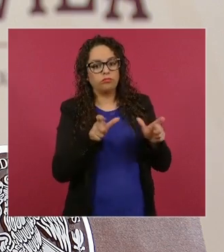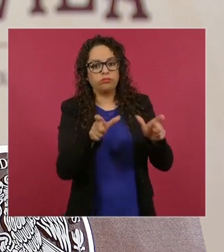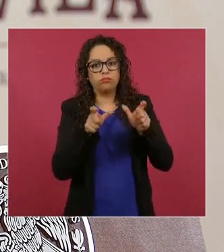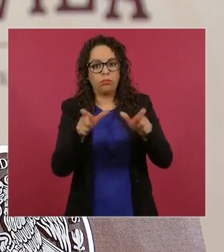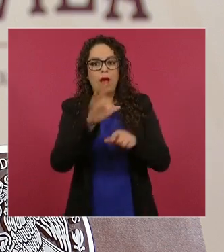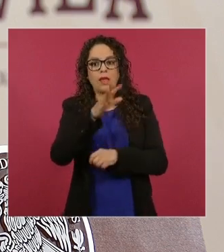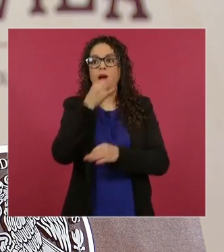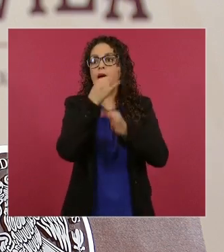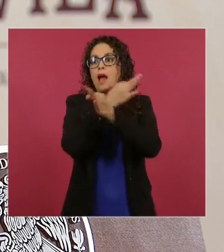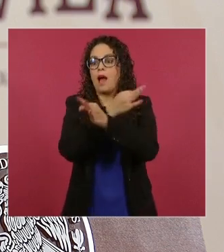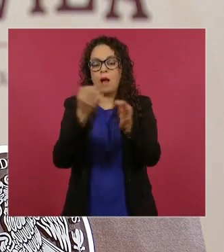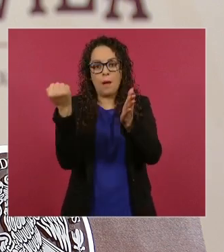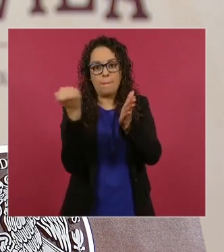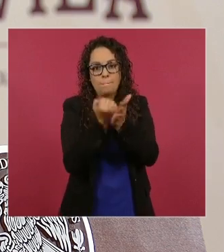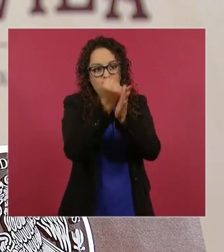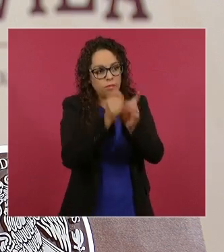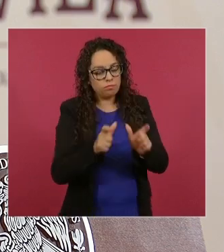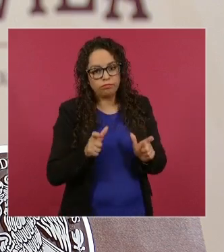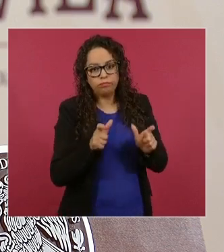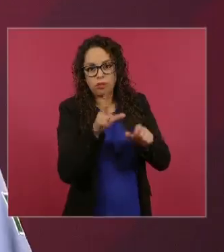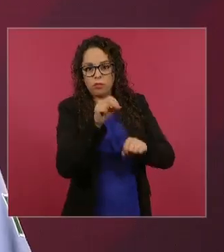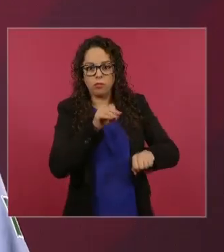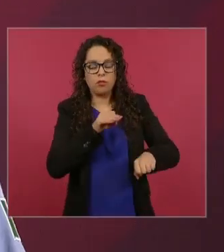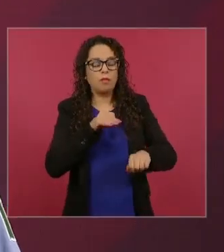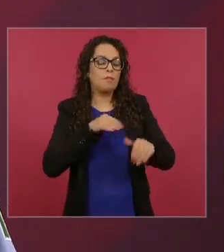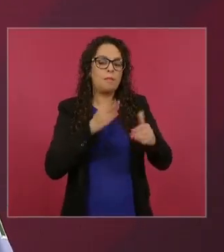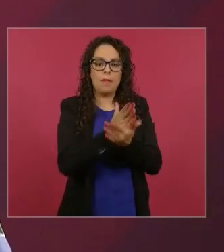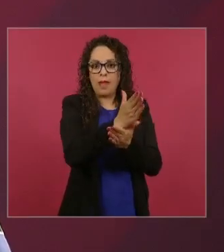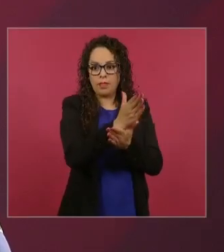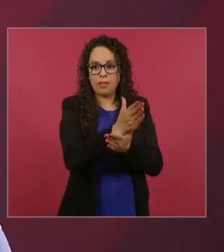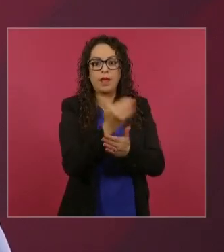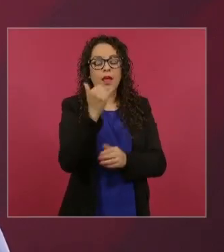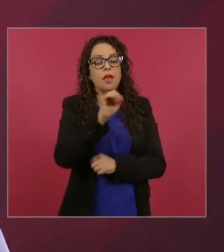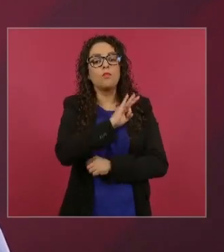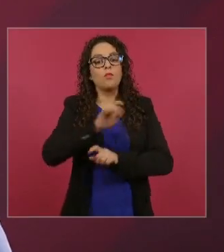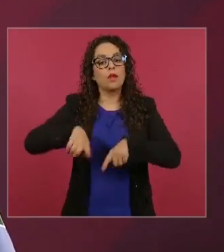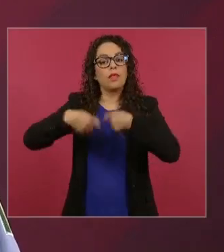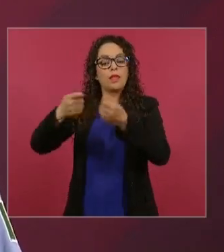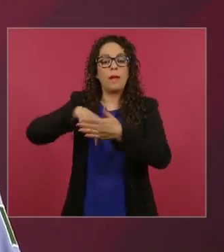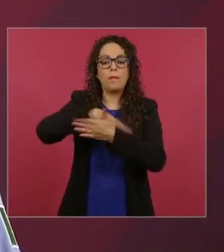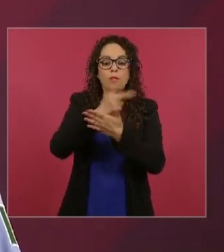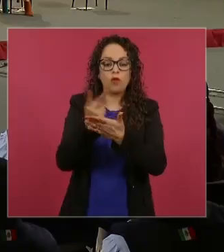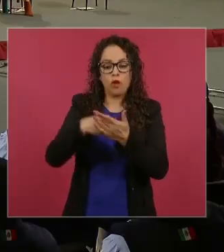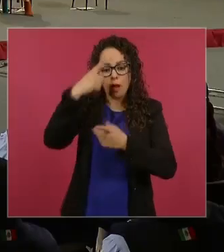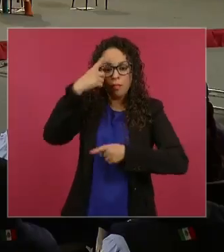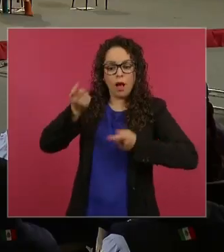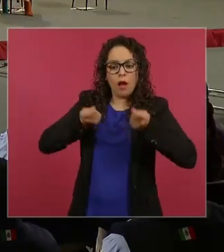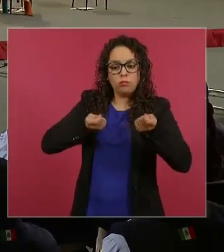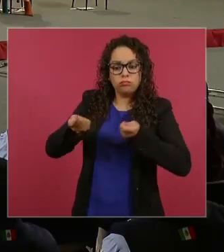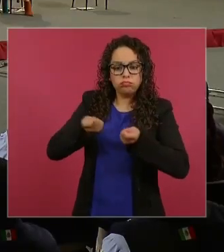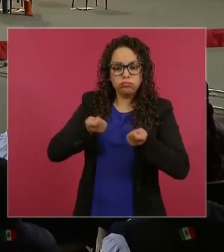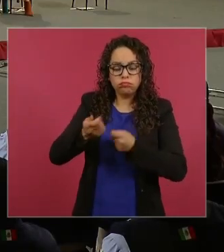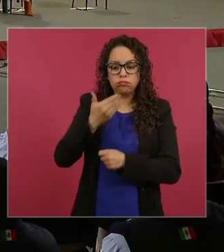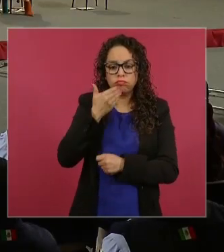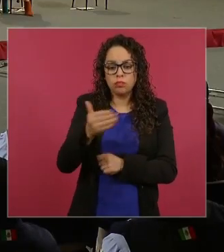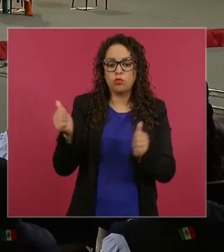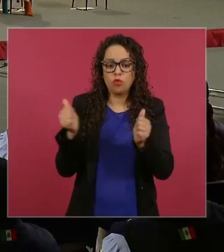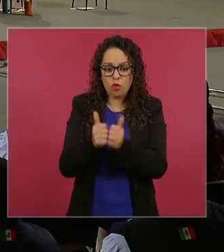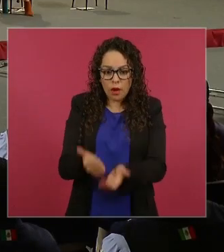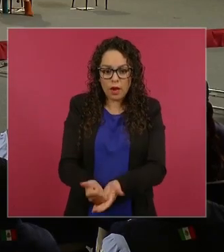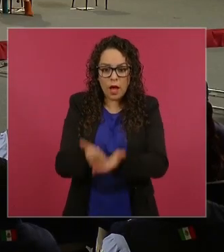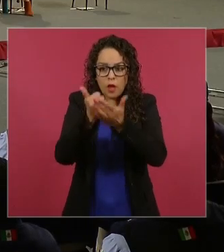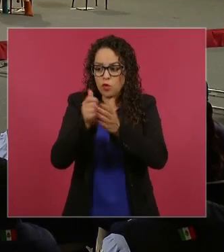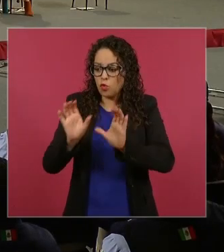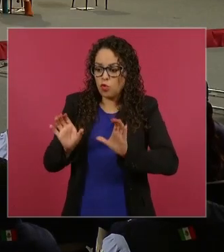Además, trabajaremos para que cada área natural protegida cuente con programas de manejo y se haga la conservación de la mano de las comunidades.